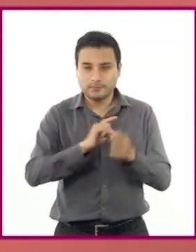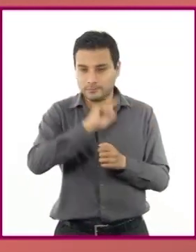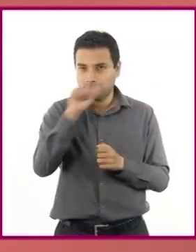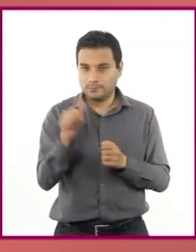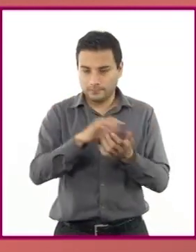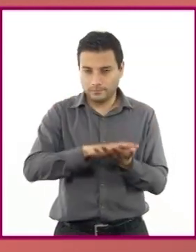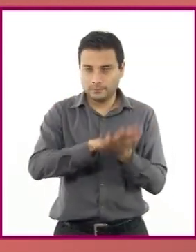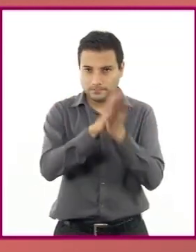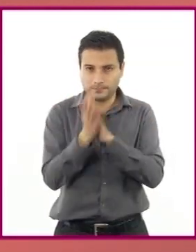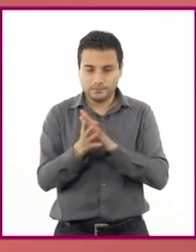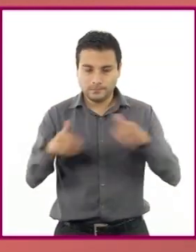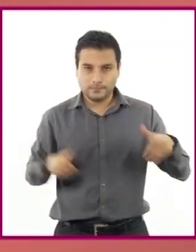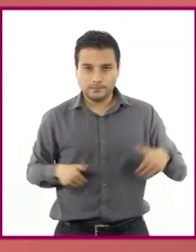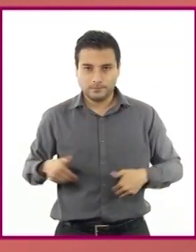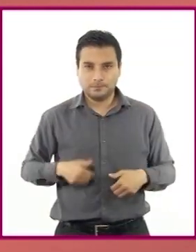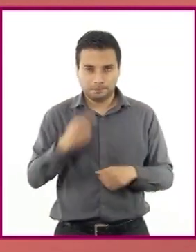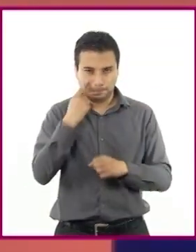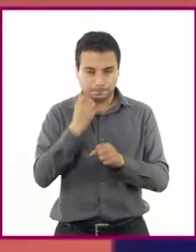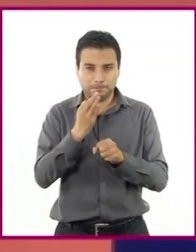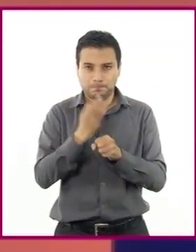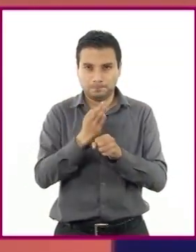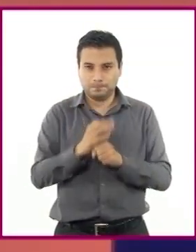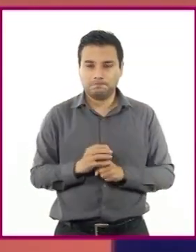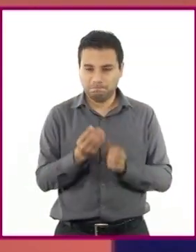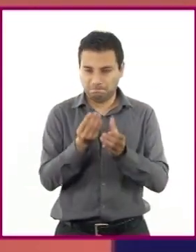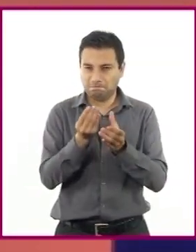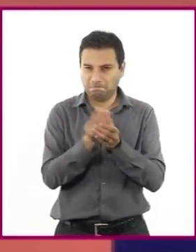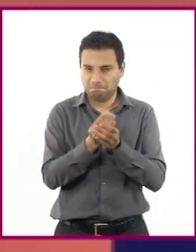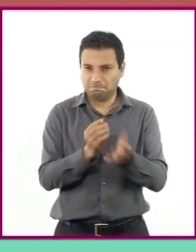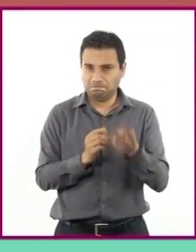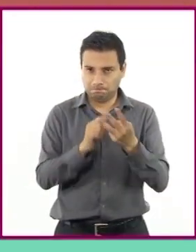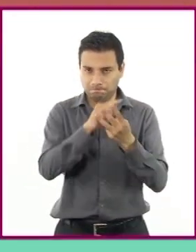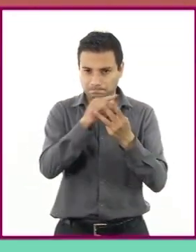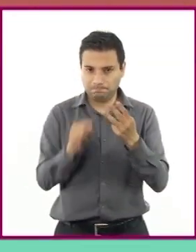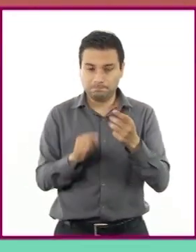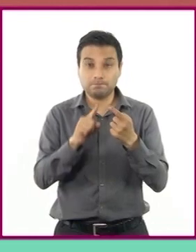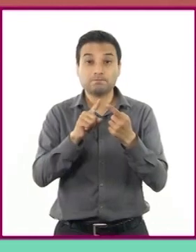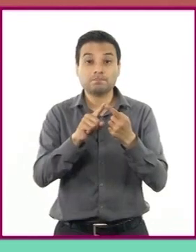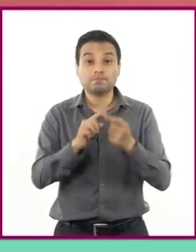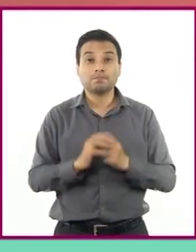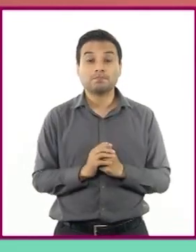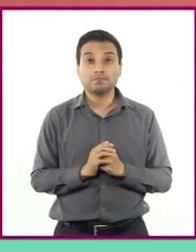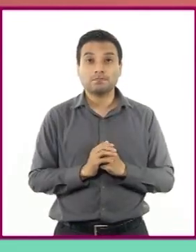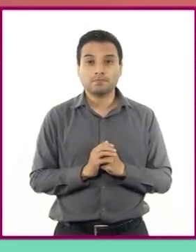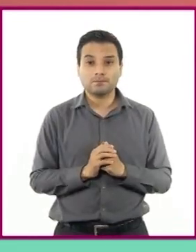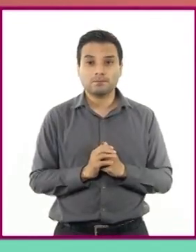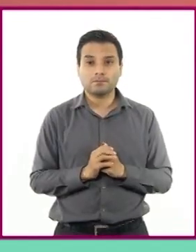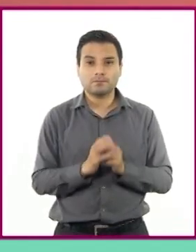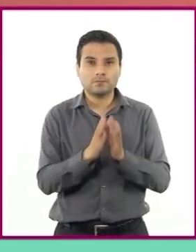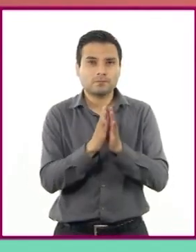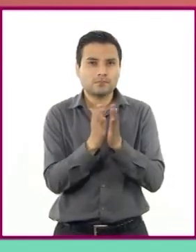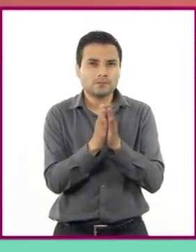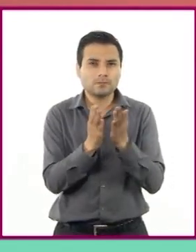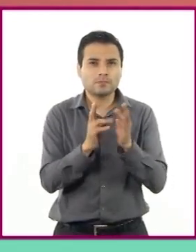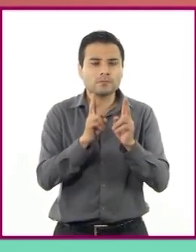dividiremos nuestra sesión en tres momentos. El primero será recordar que es un texto narrativo y ver ejemplos de